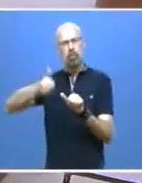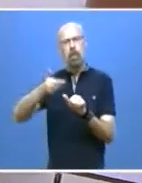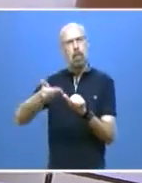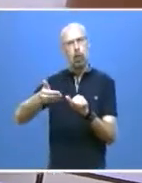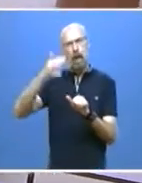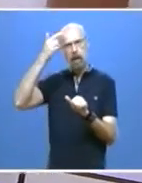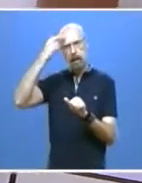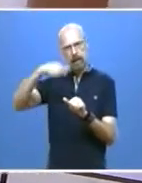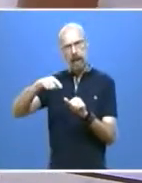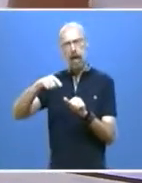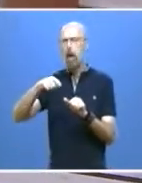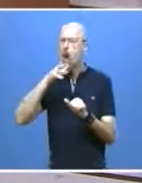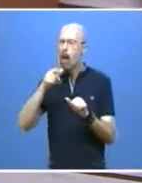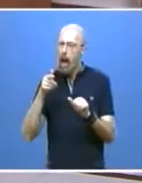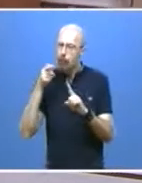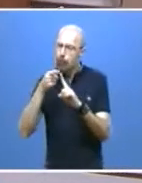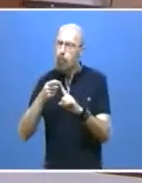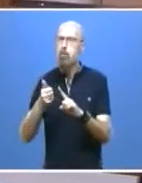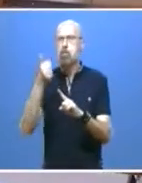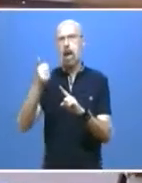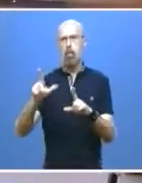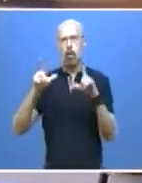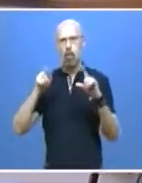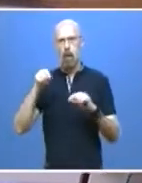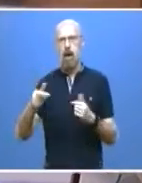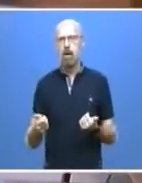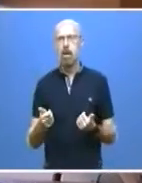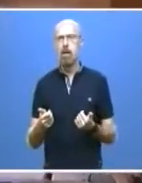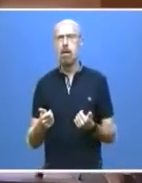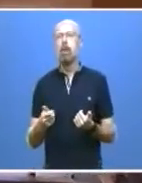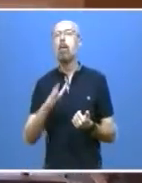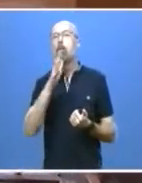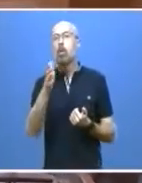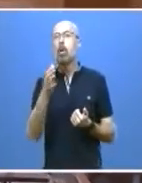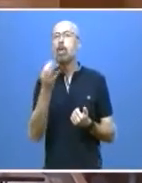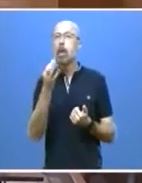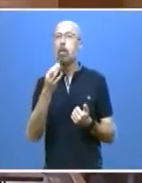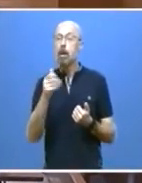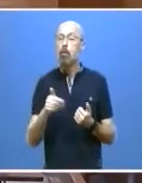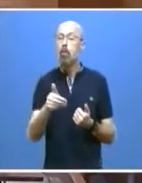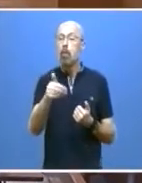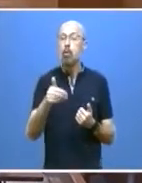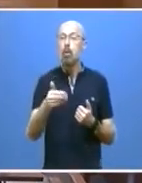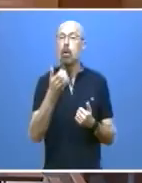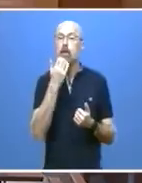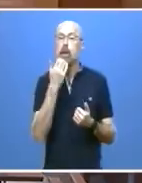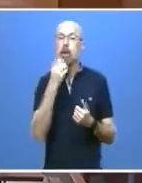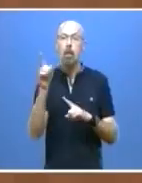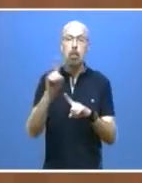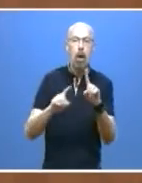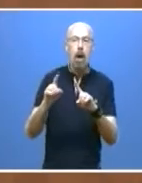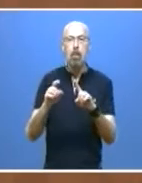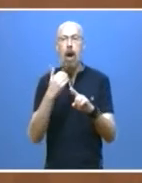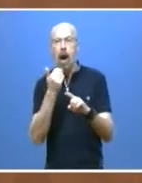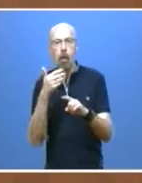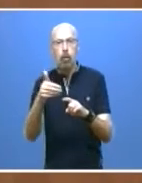acentuar aún más esa prioridad porque debemos adelantarnos a los nuevos desafíos y encarar los retos de